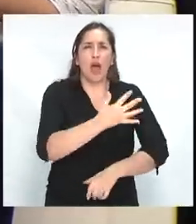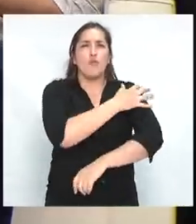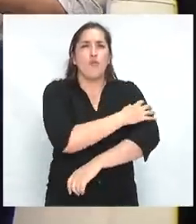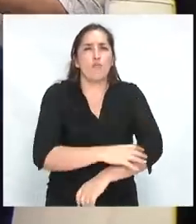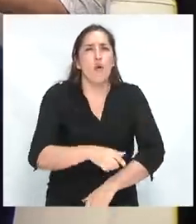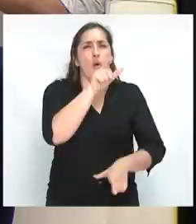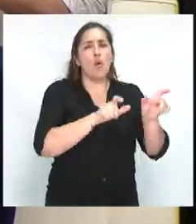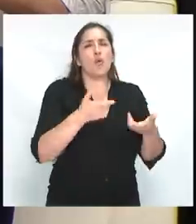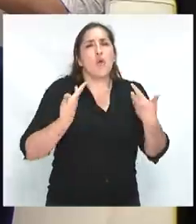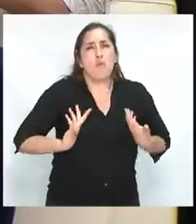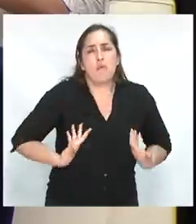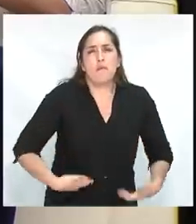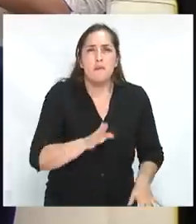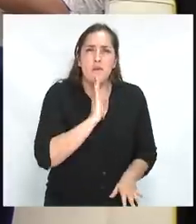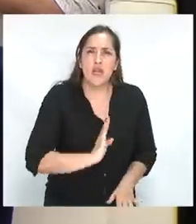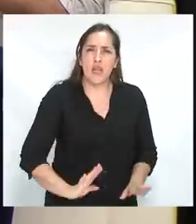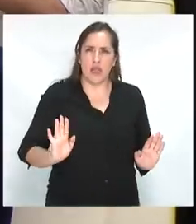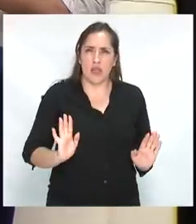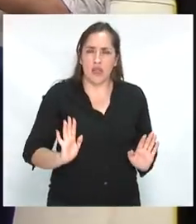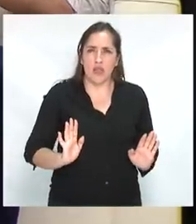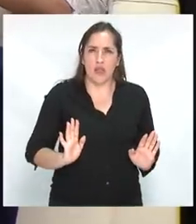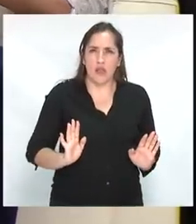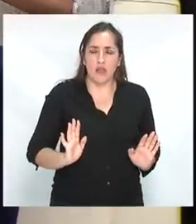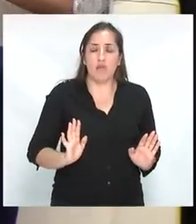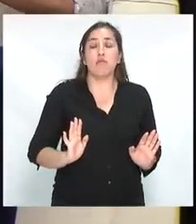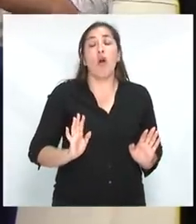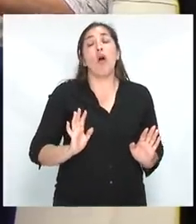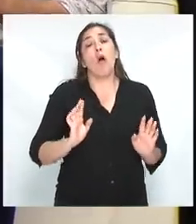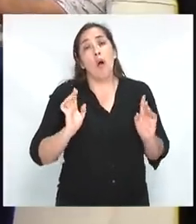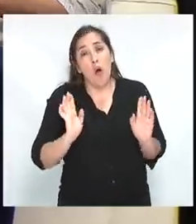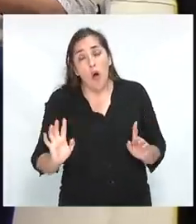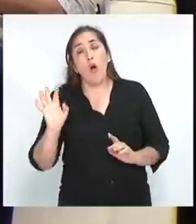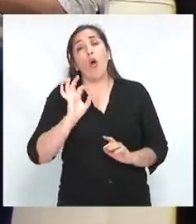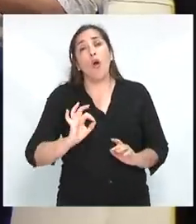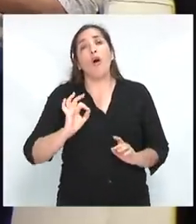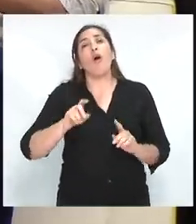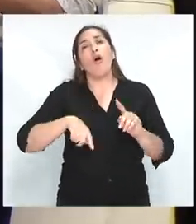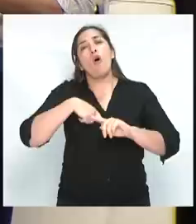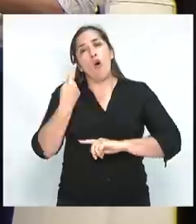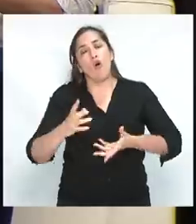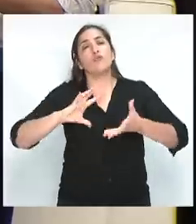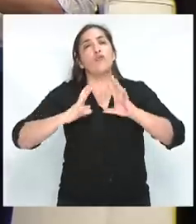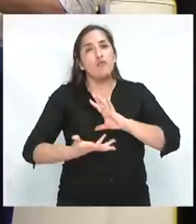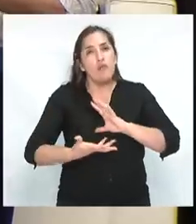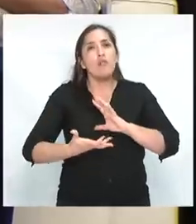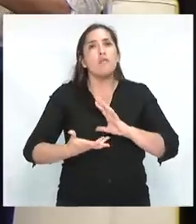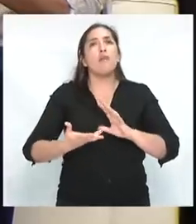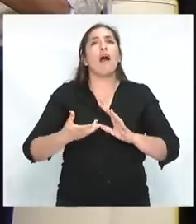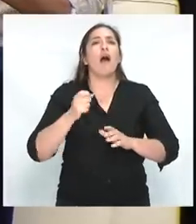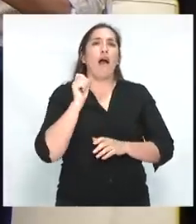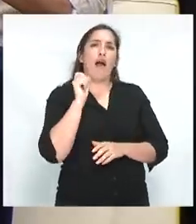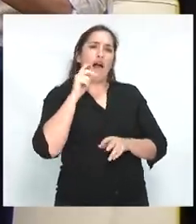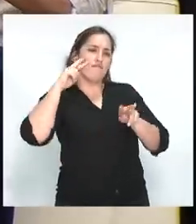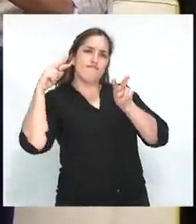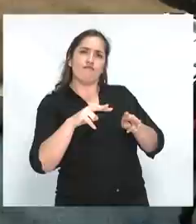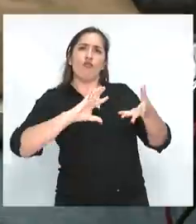los humildes. Y, en otras circunstancias, bajo otras trayectorias, la categoría de izquierda se